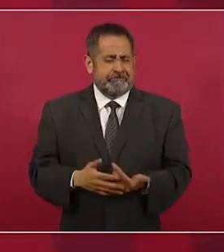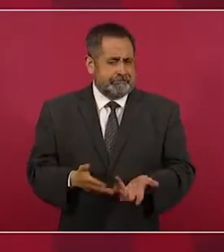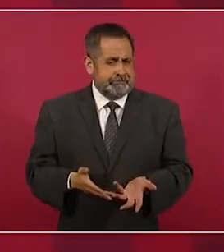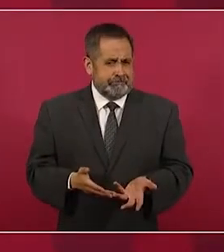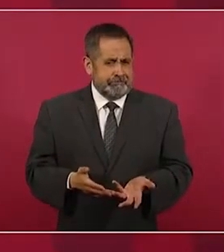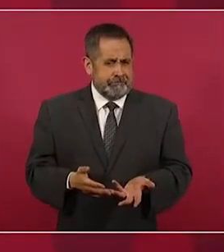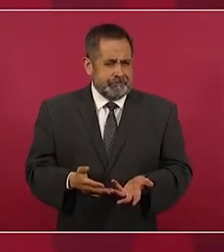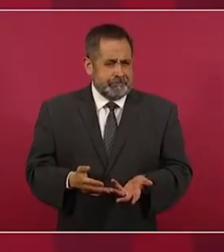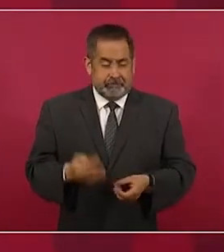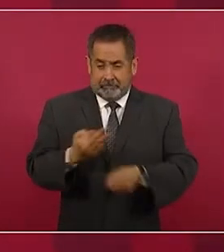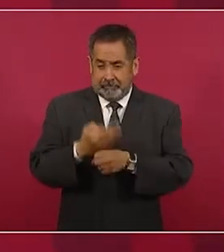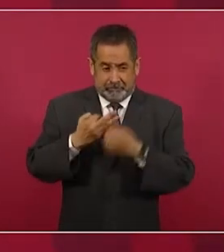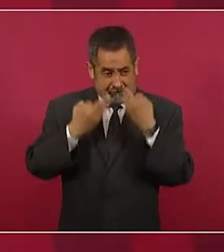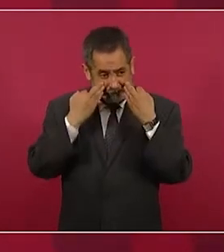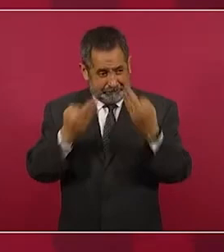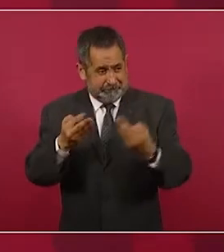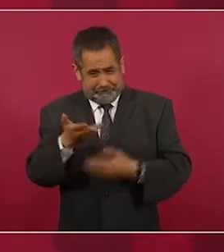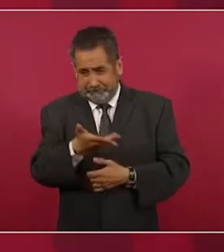estamos viviendo.